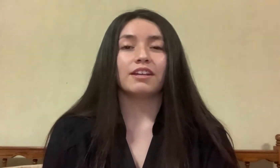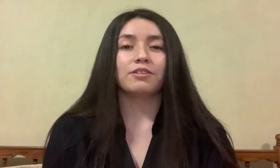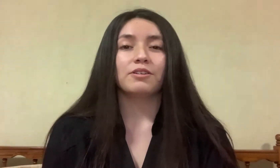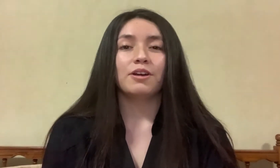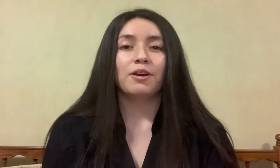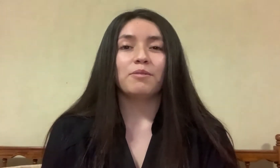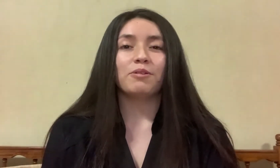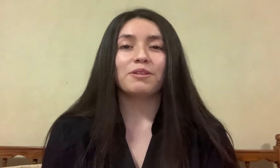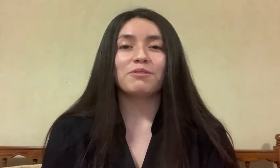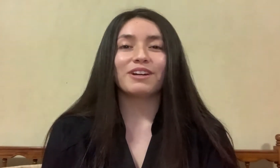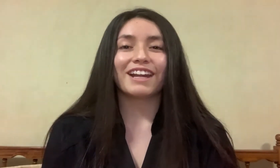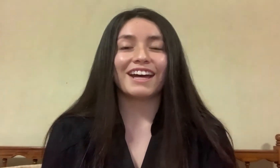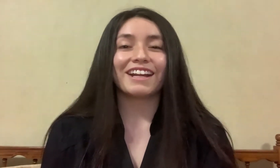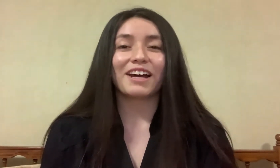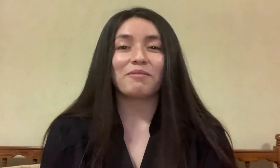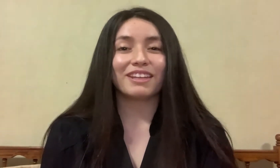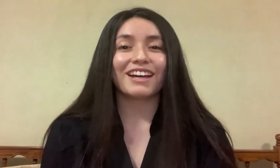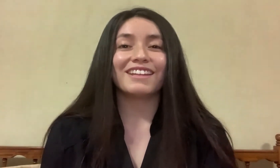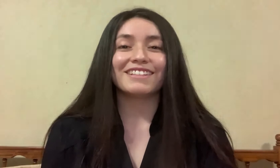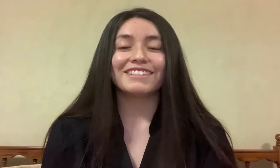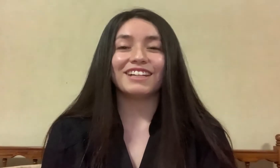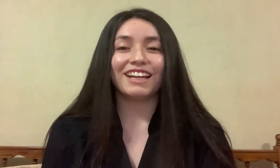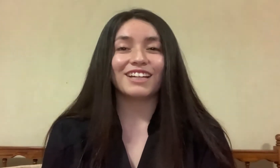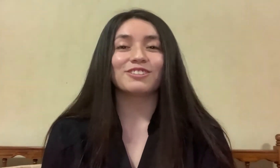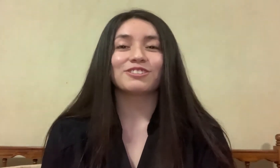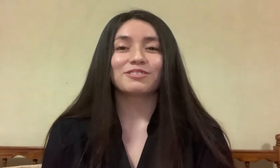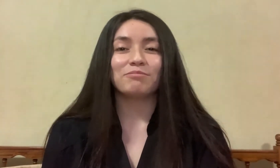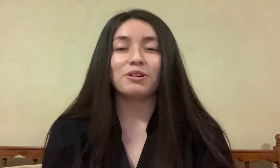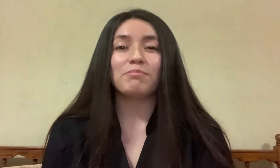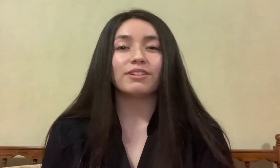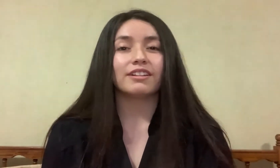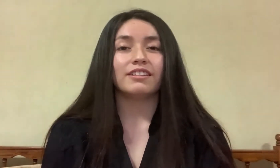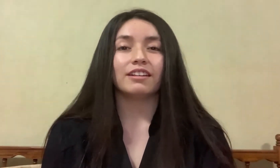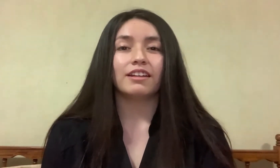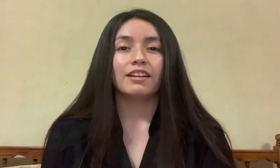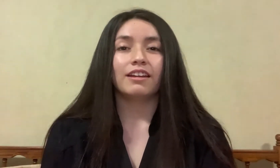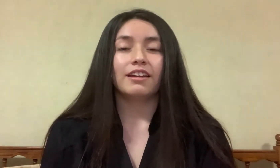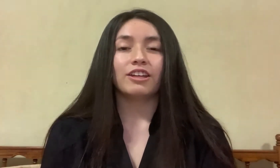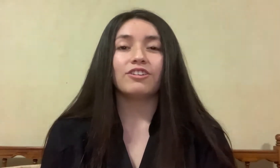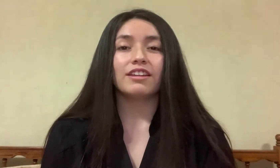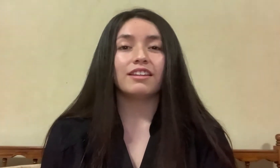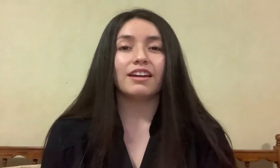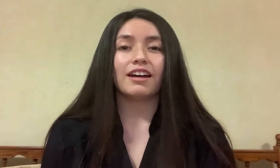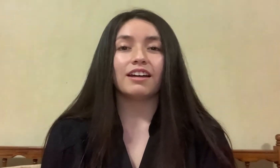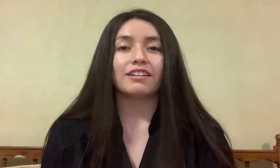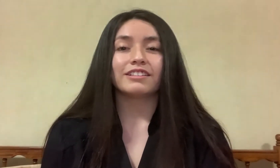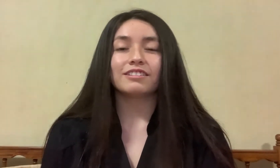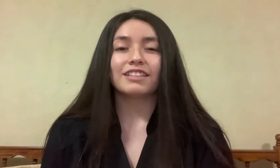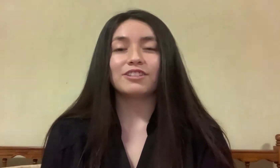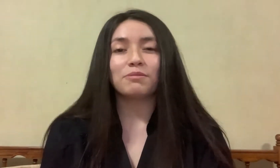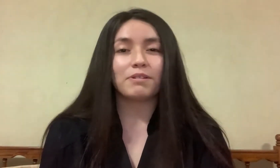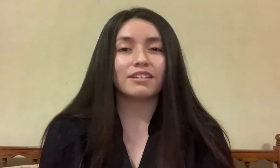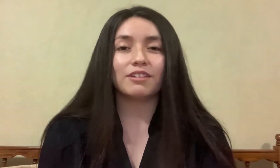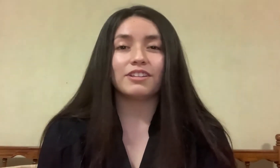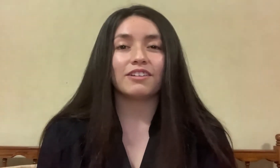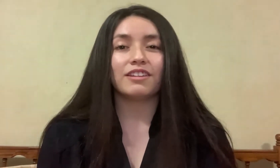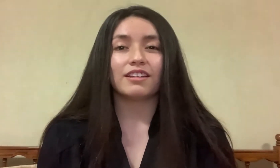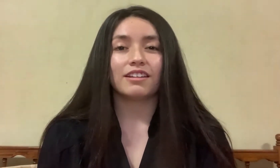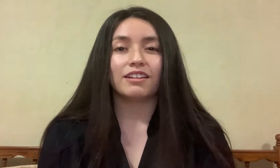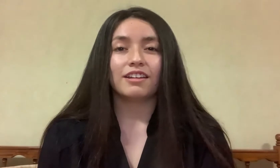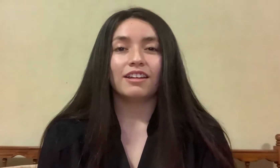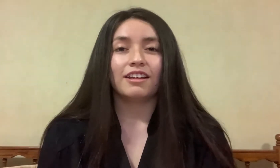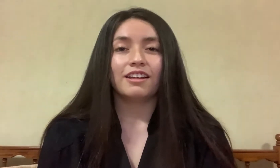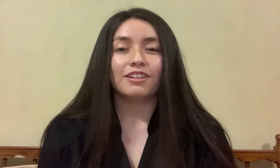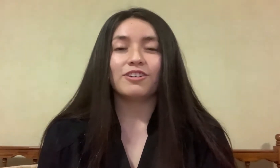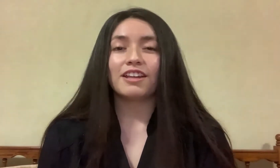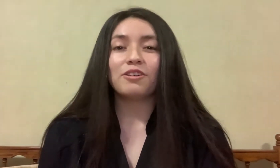compañero, pudimos crear amistades y lazos muy importantes, que hoy en día ya son parte de nuestra vida.